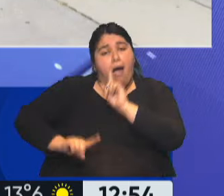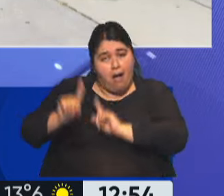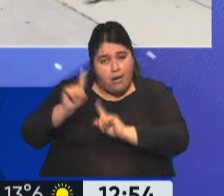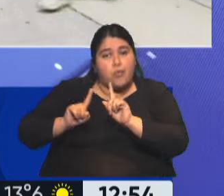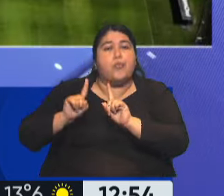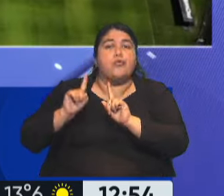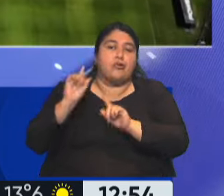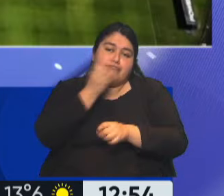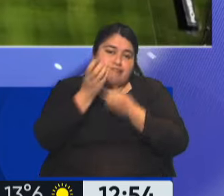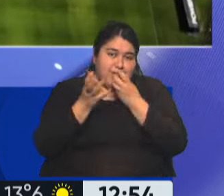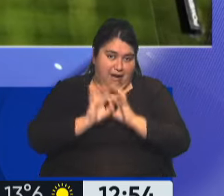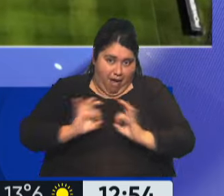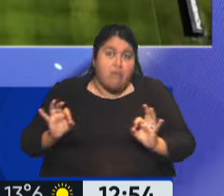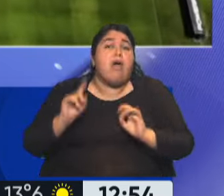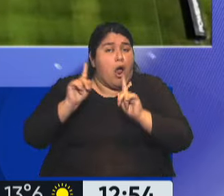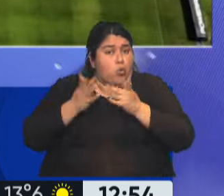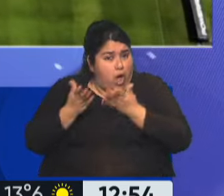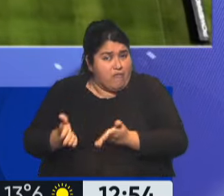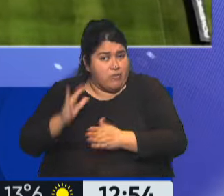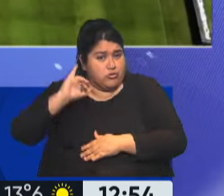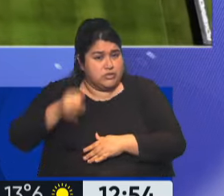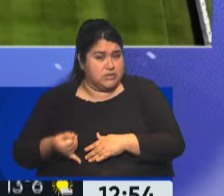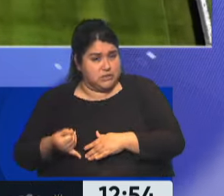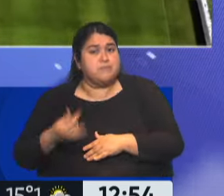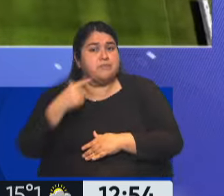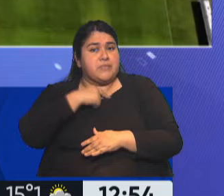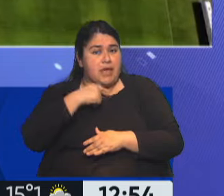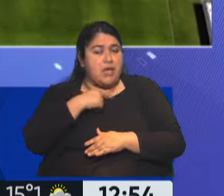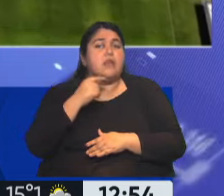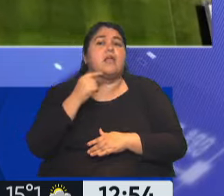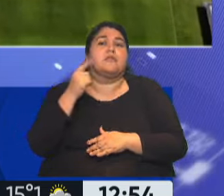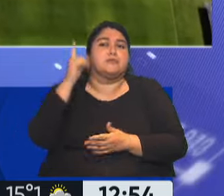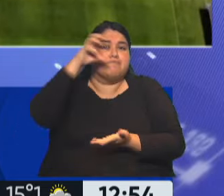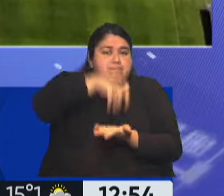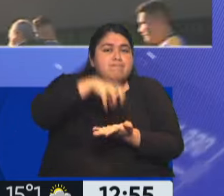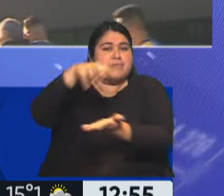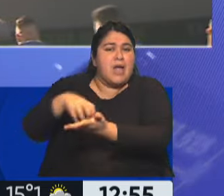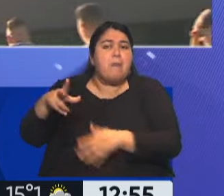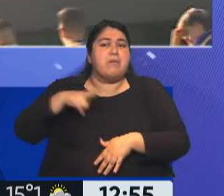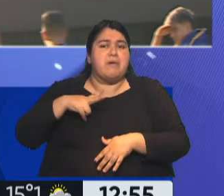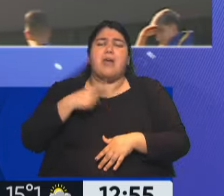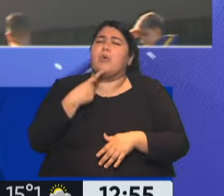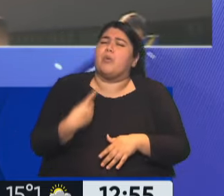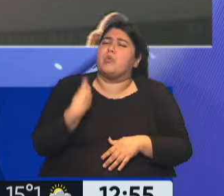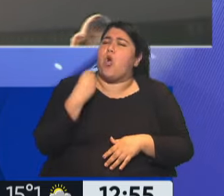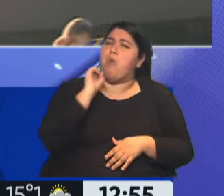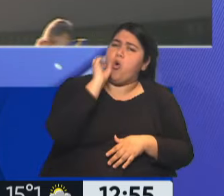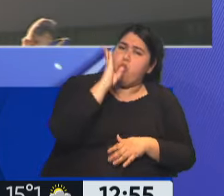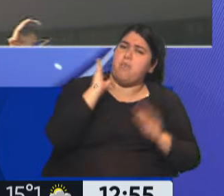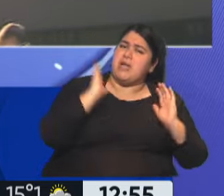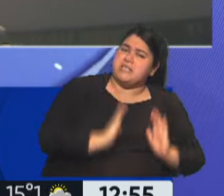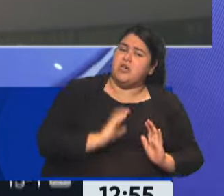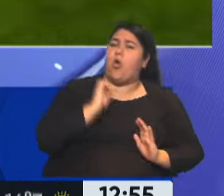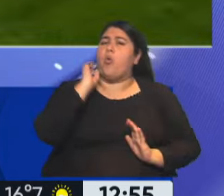manifiestan que están a favor justamente de que ingresen capitales privados. ¿Se trata de los clubes más chicos o de los clubes más grandes? No, a ver,